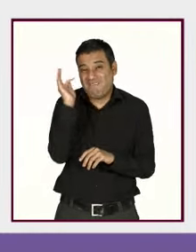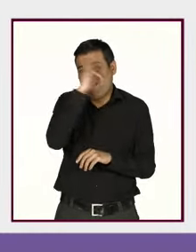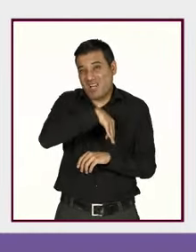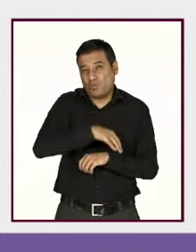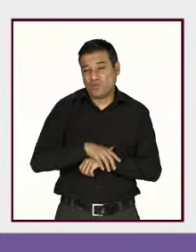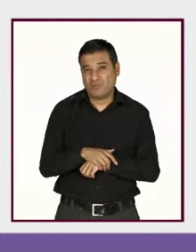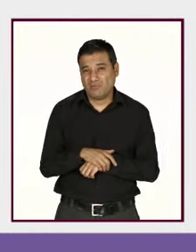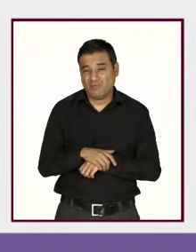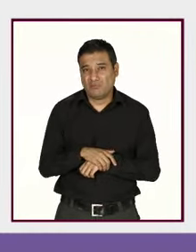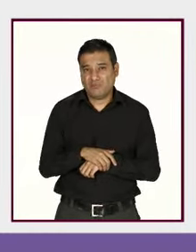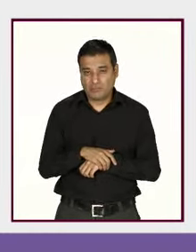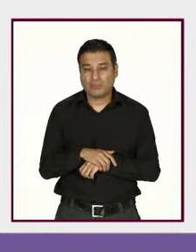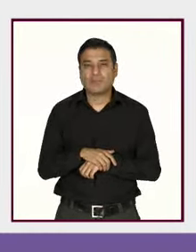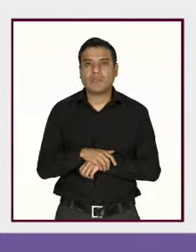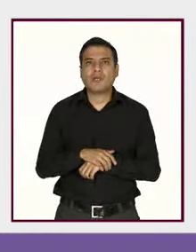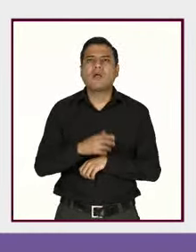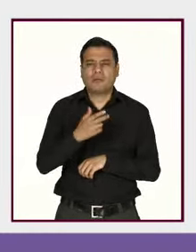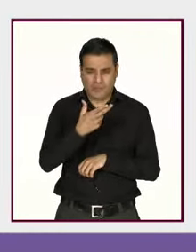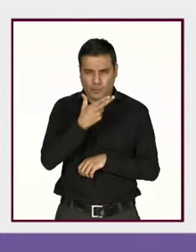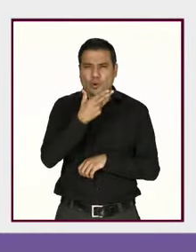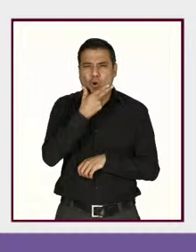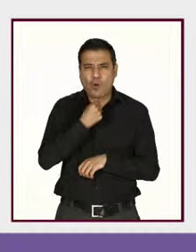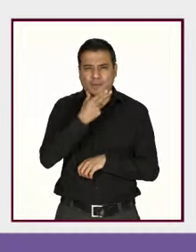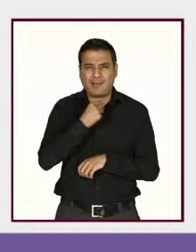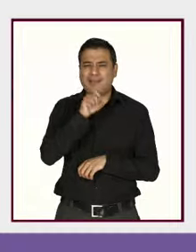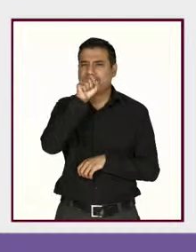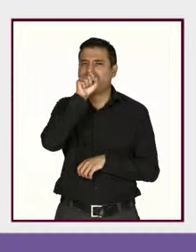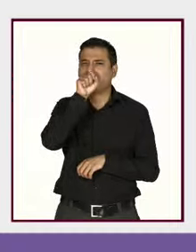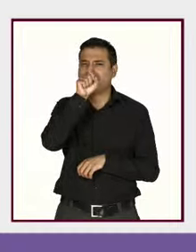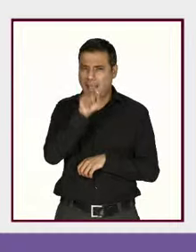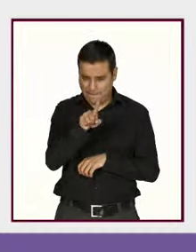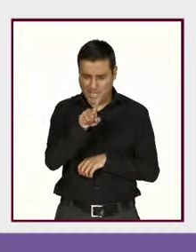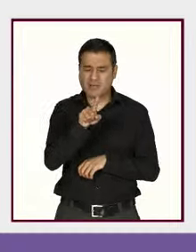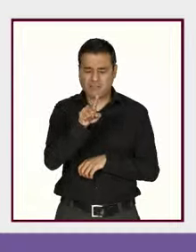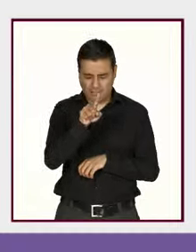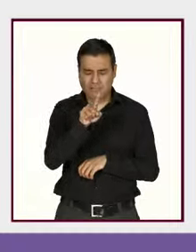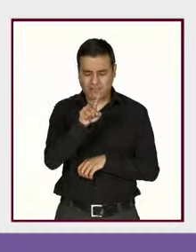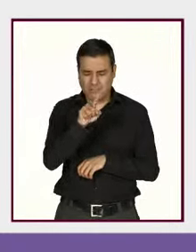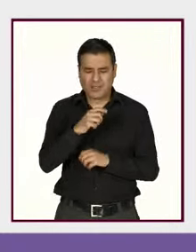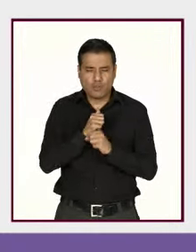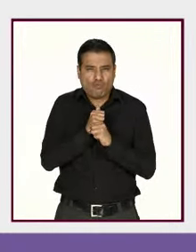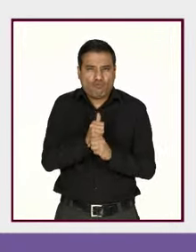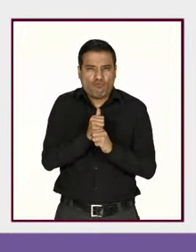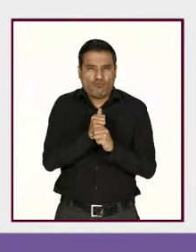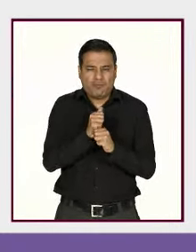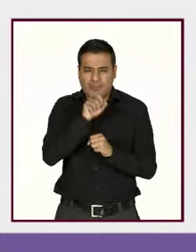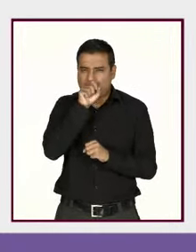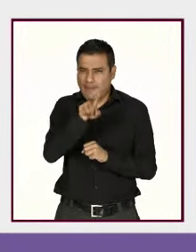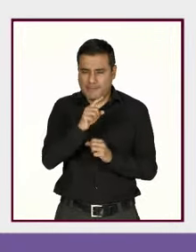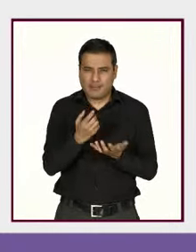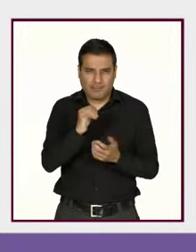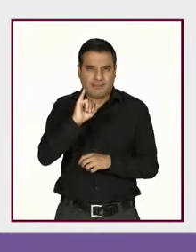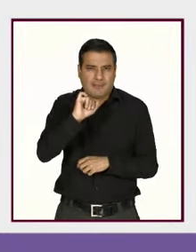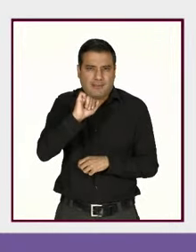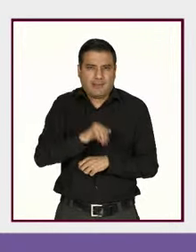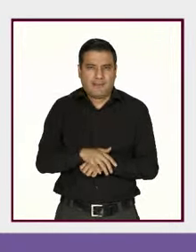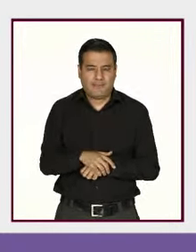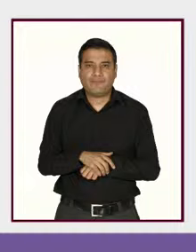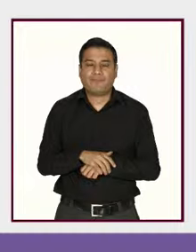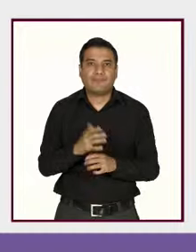hombres se les contacta también si viven violencia. La cifra es mayor para mujeres, pero no están exentos del